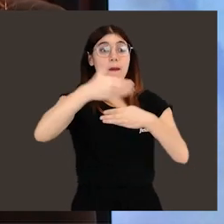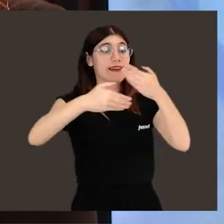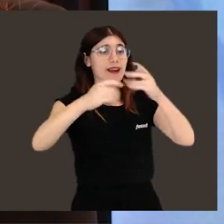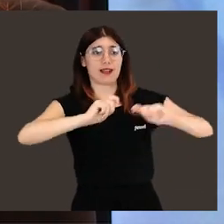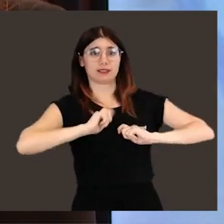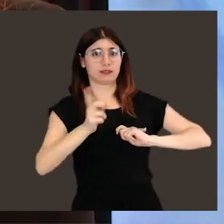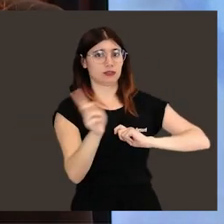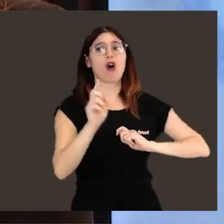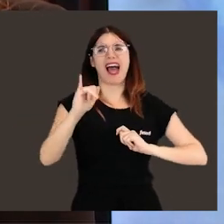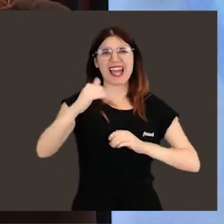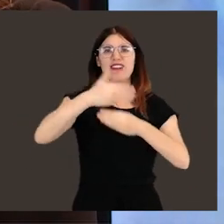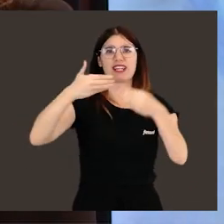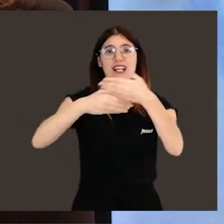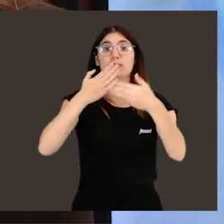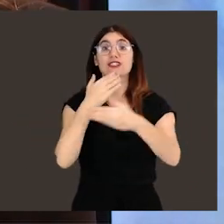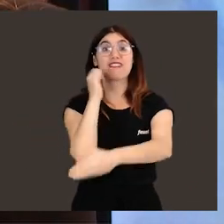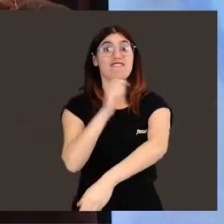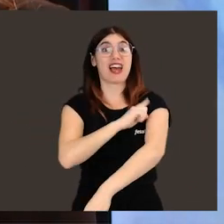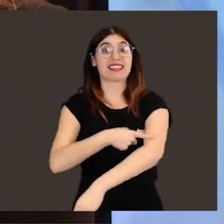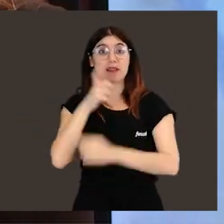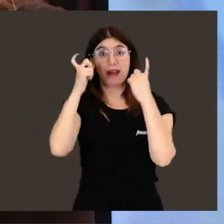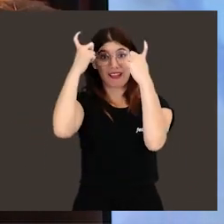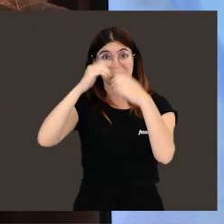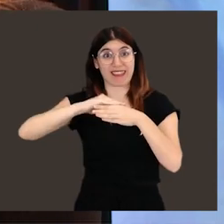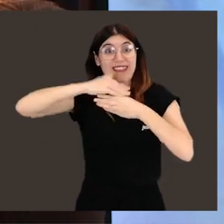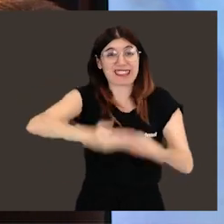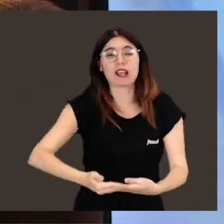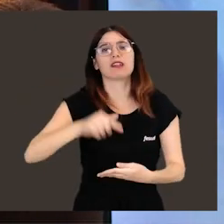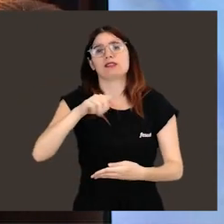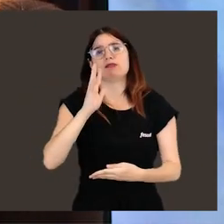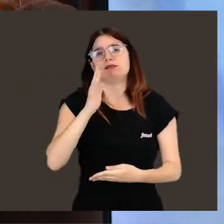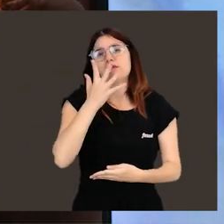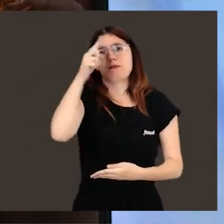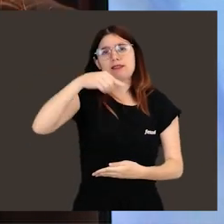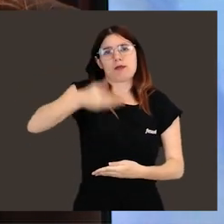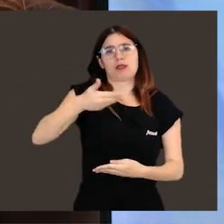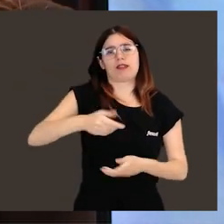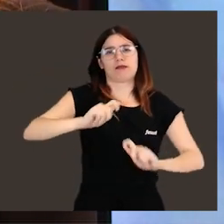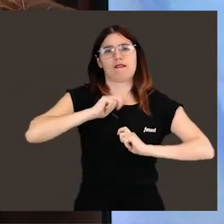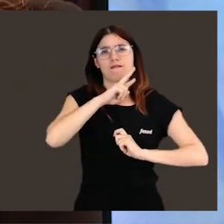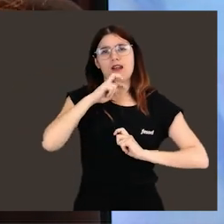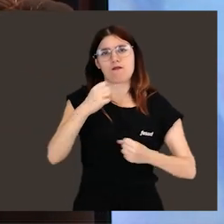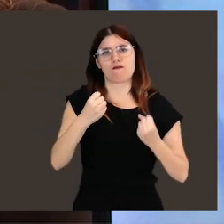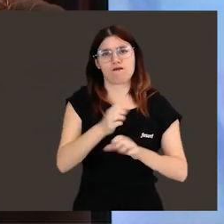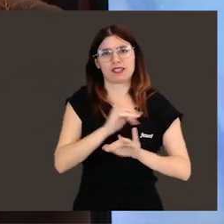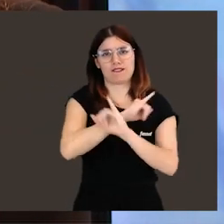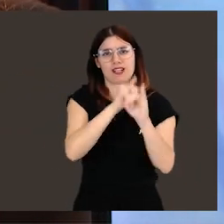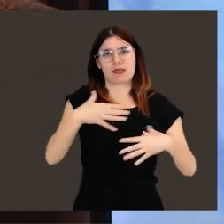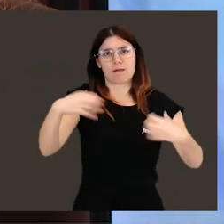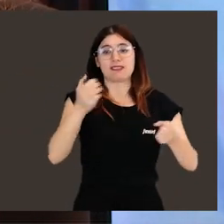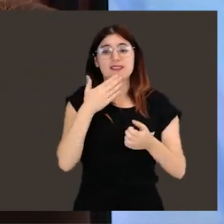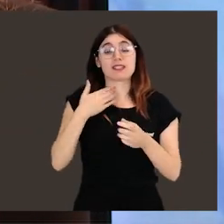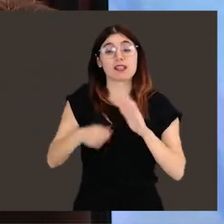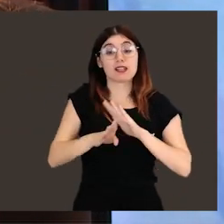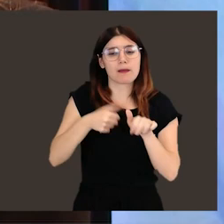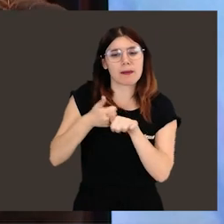motiva. Que no se pongan barreras. Que las habrá. Pero si además son valientes de intentar derribarlas van a salir reforzados